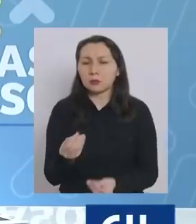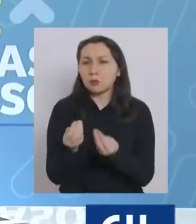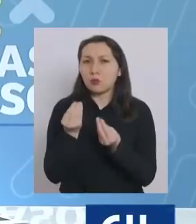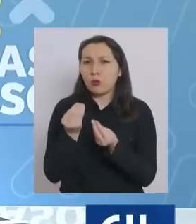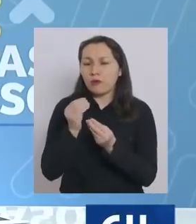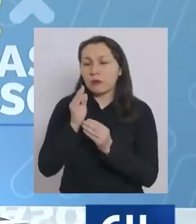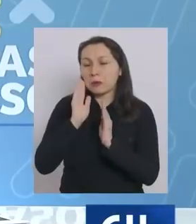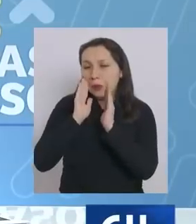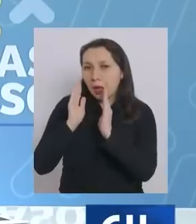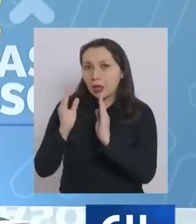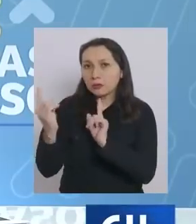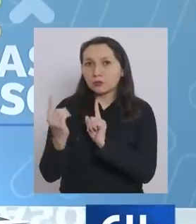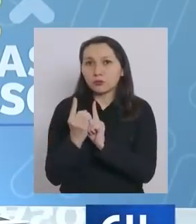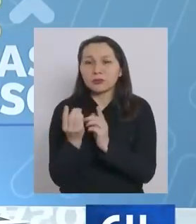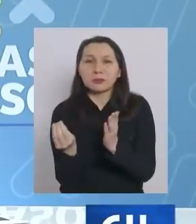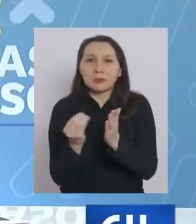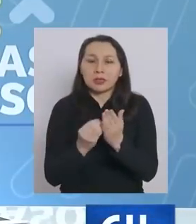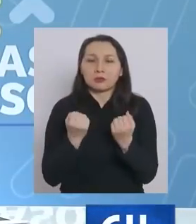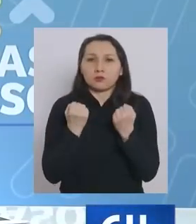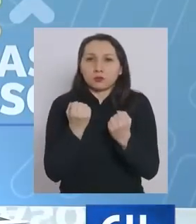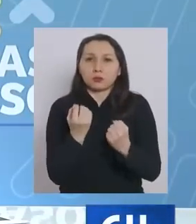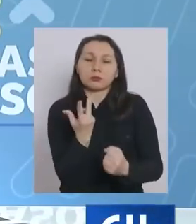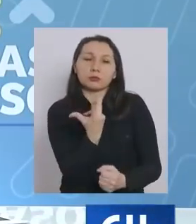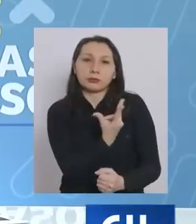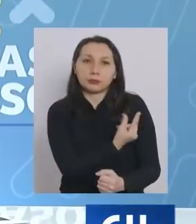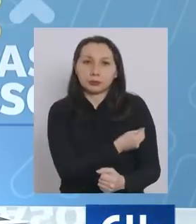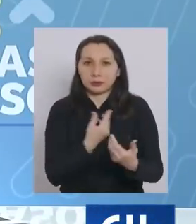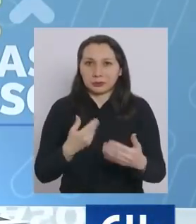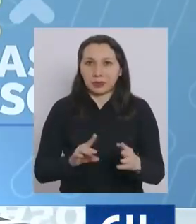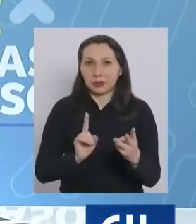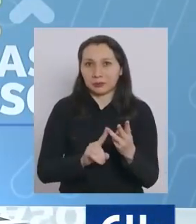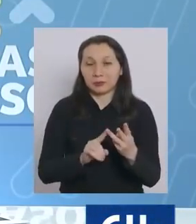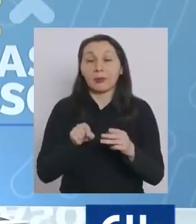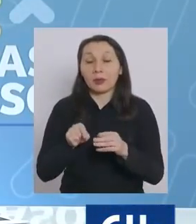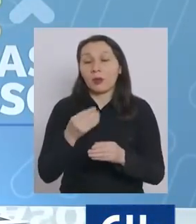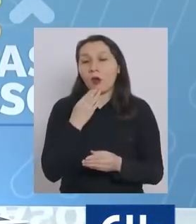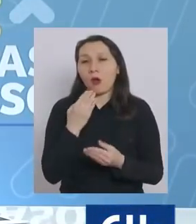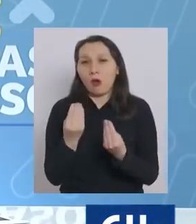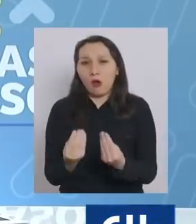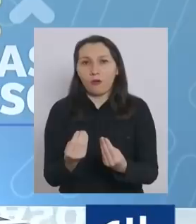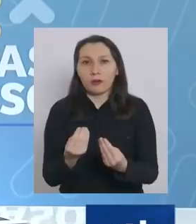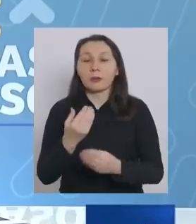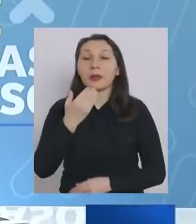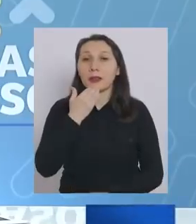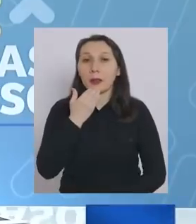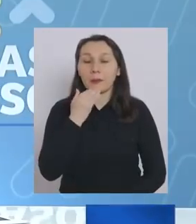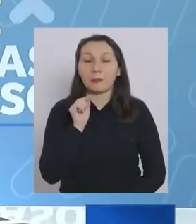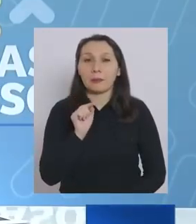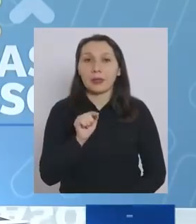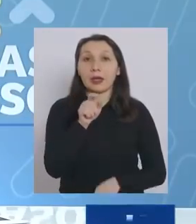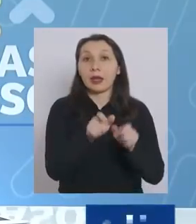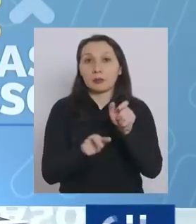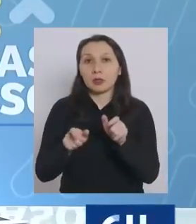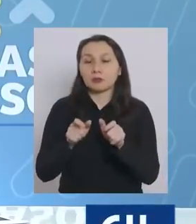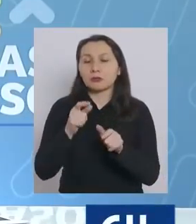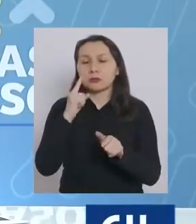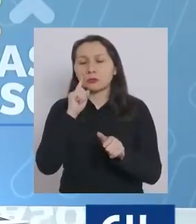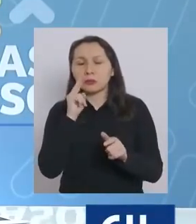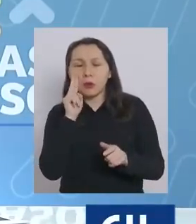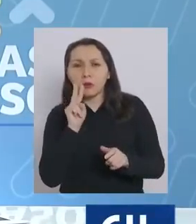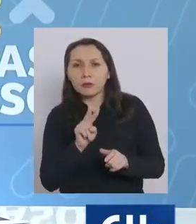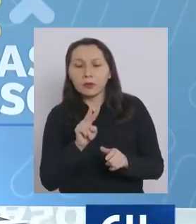atención. Me tocó la dosis de refuerzo, obviamente. Y obviamente también la gente reconoce